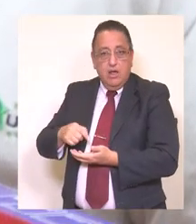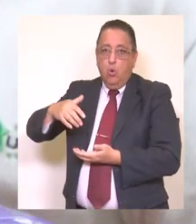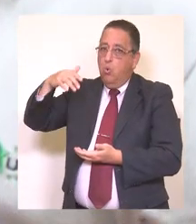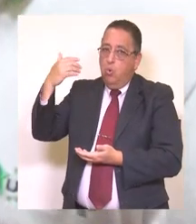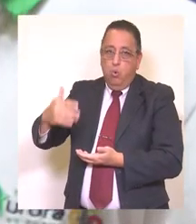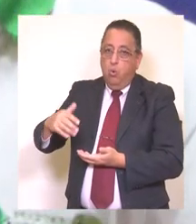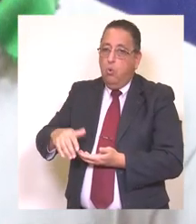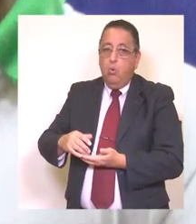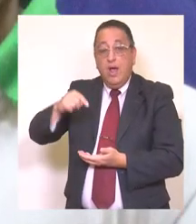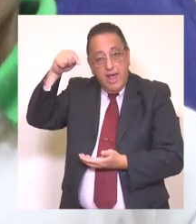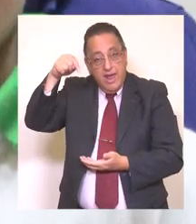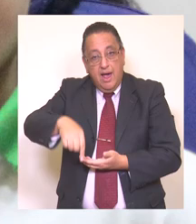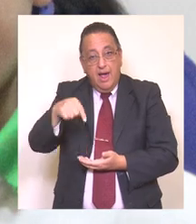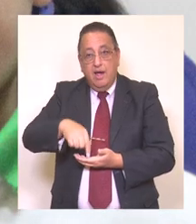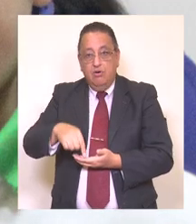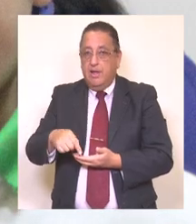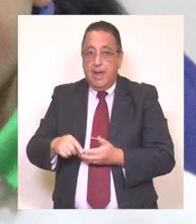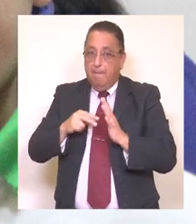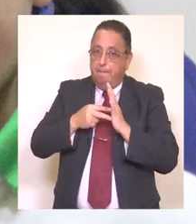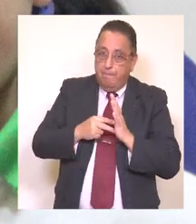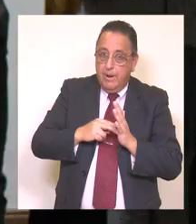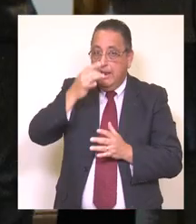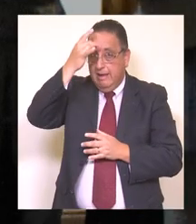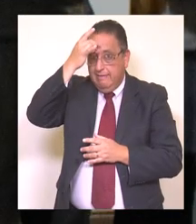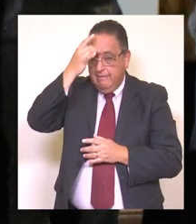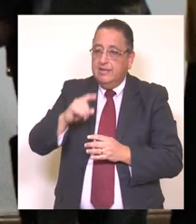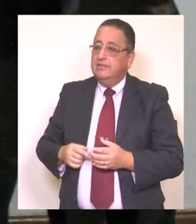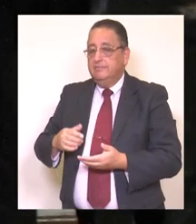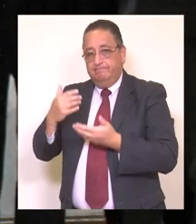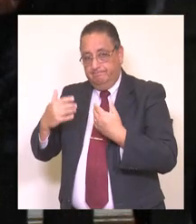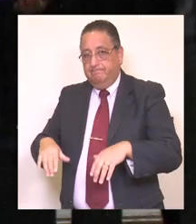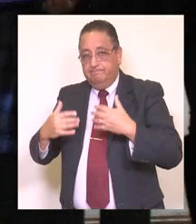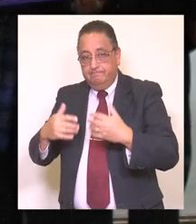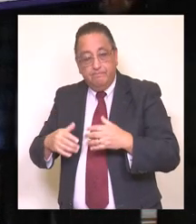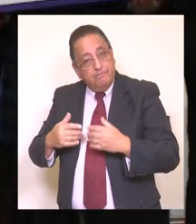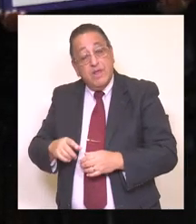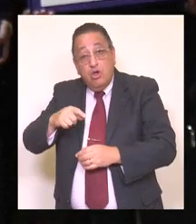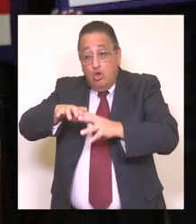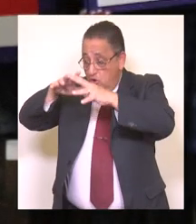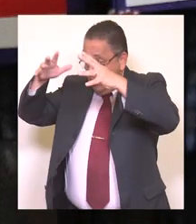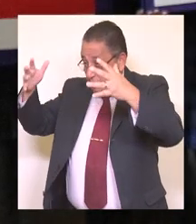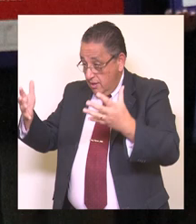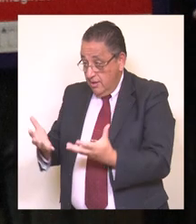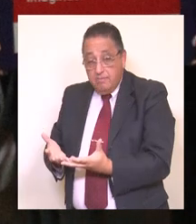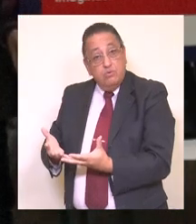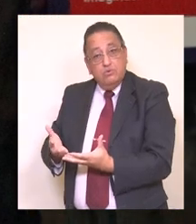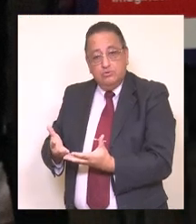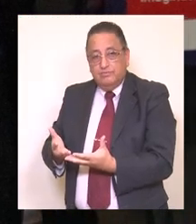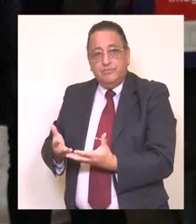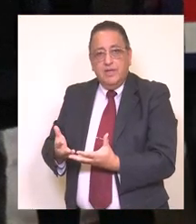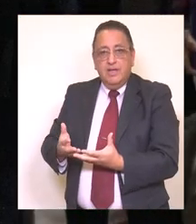Equipos tan importantes, sobre todo en los momentos actuales. Actualmente vivimos en un mundo